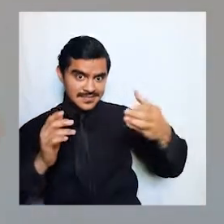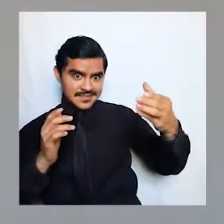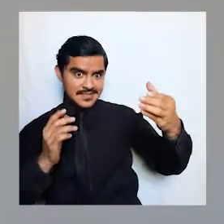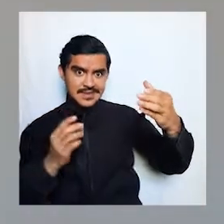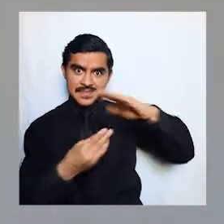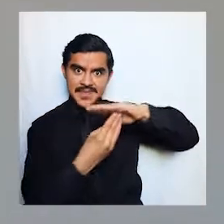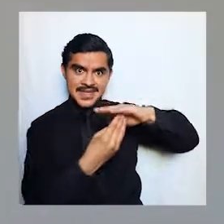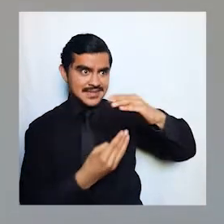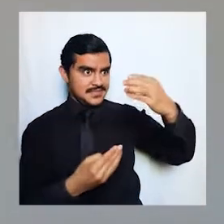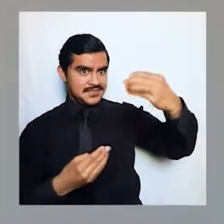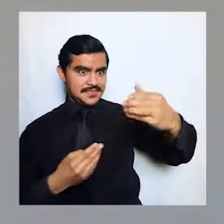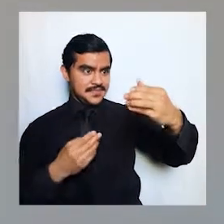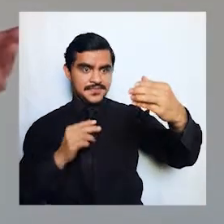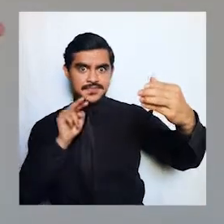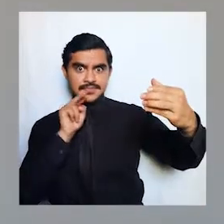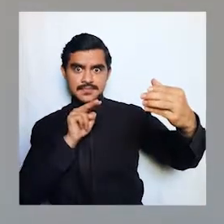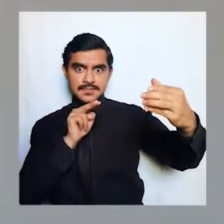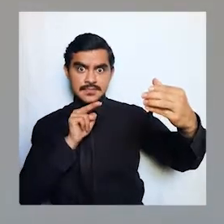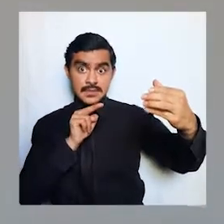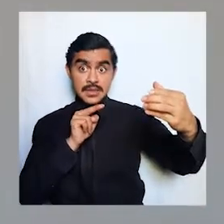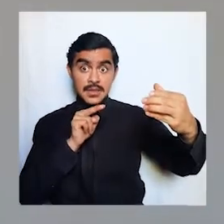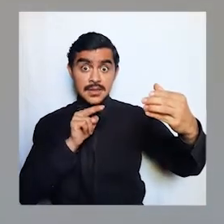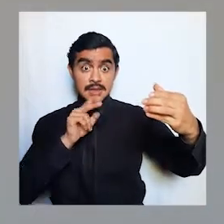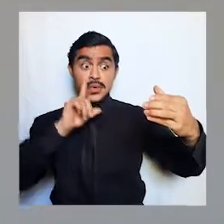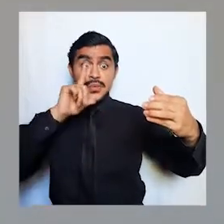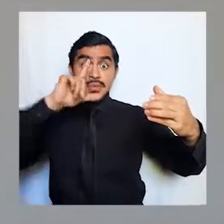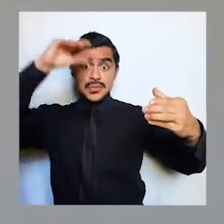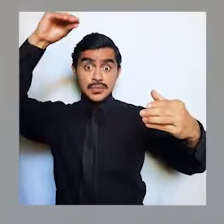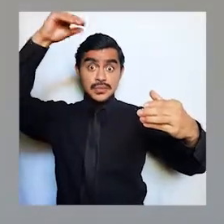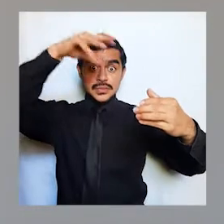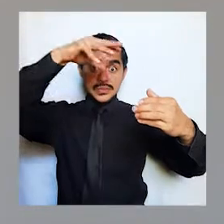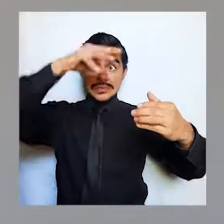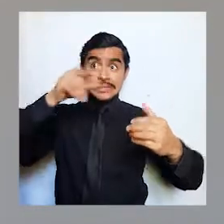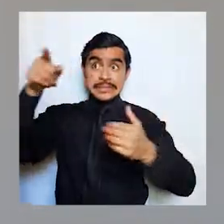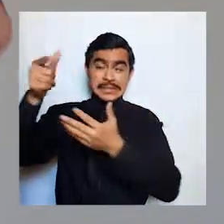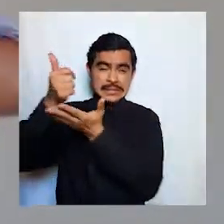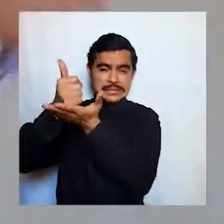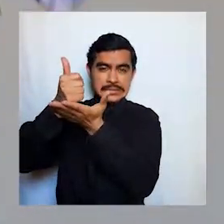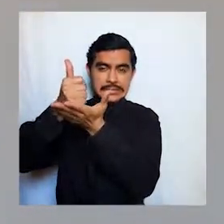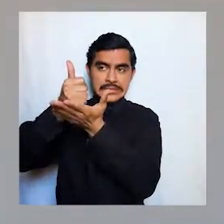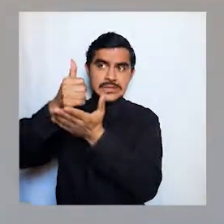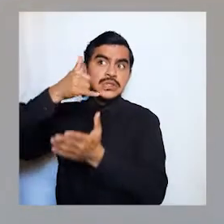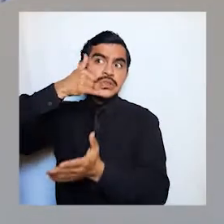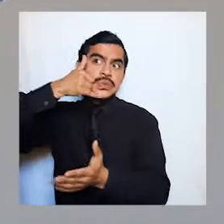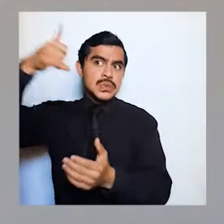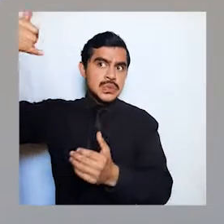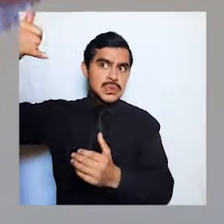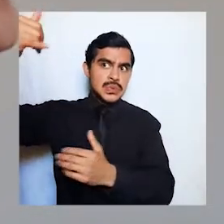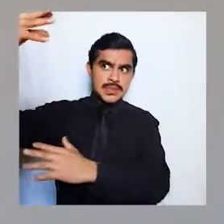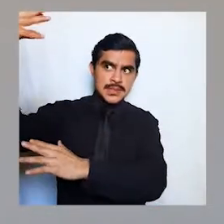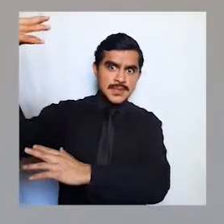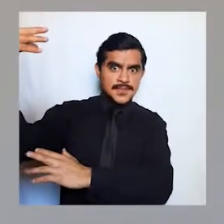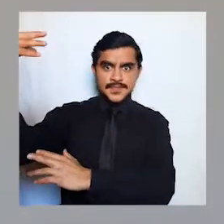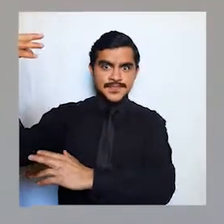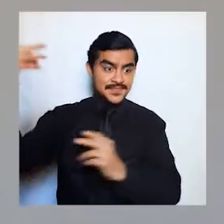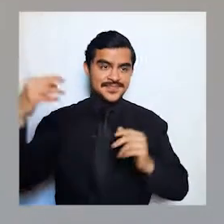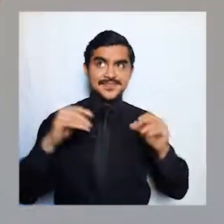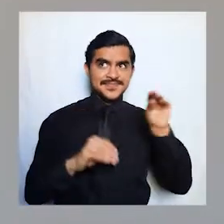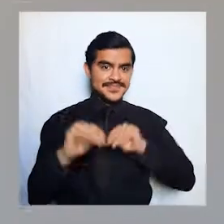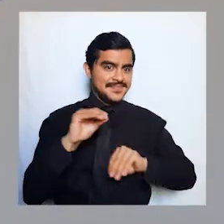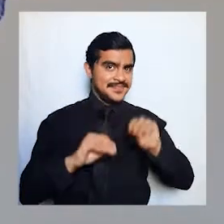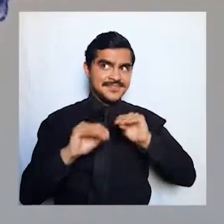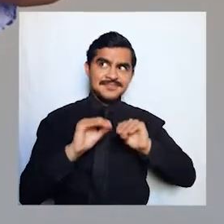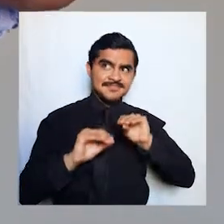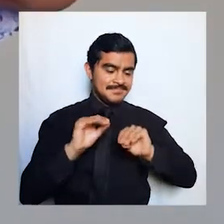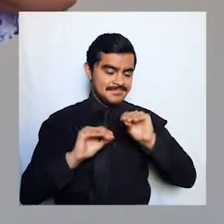en una mesa simplemente vas a iluminar ahí y vas a necesitar que alguien con su celular esté enfocando